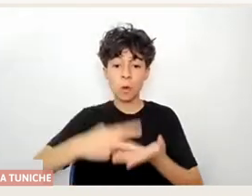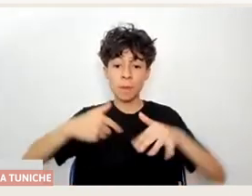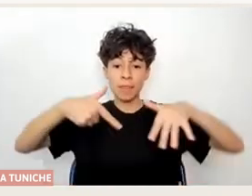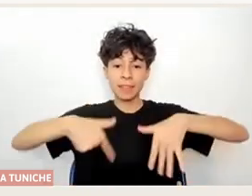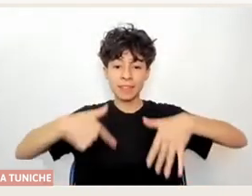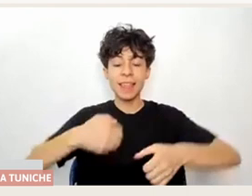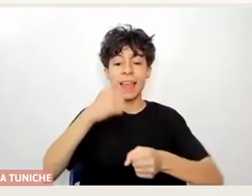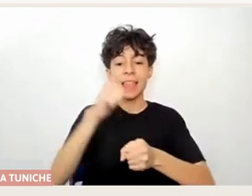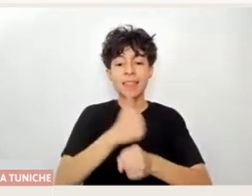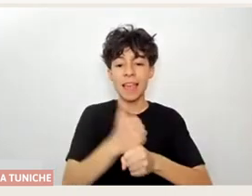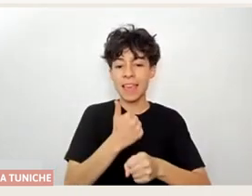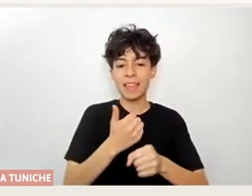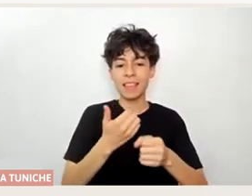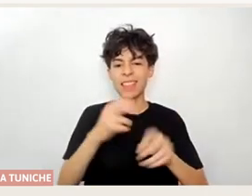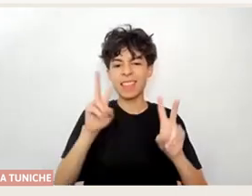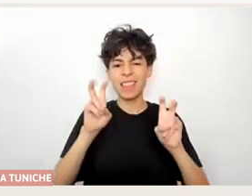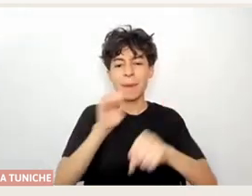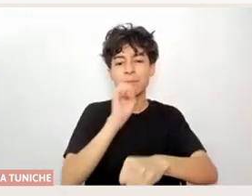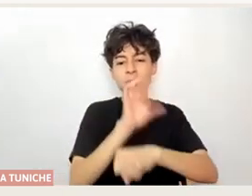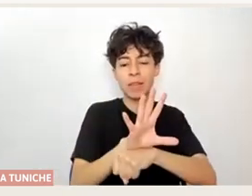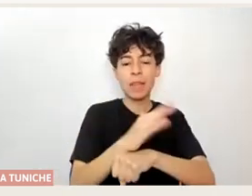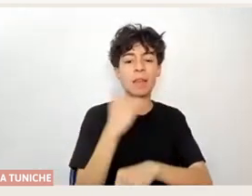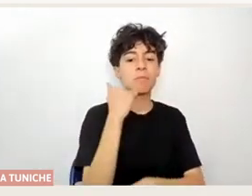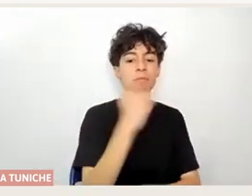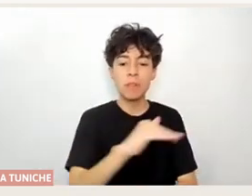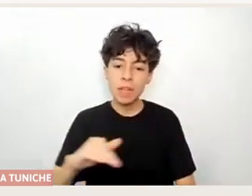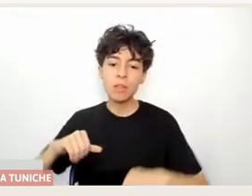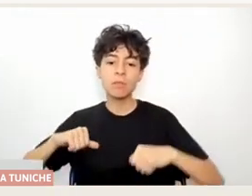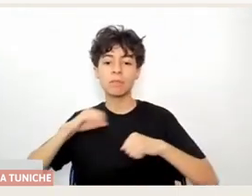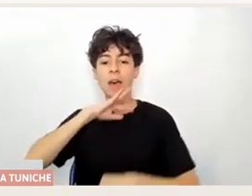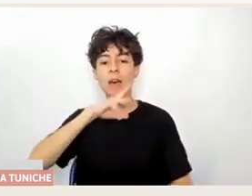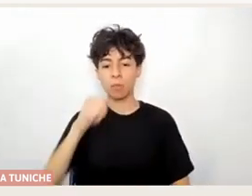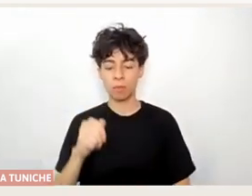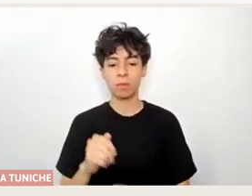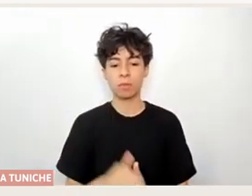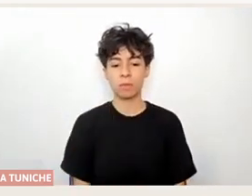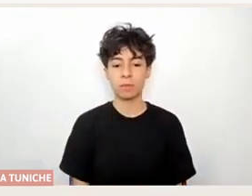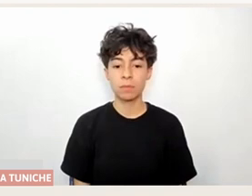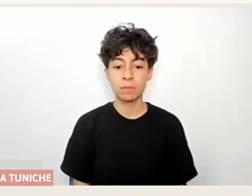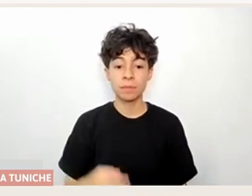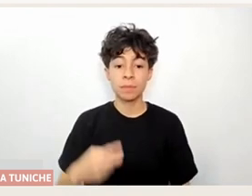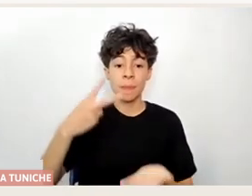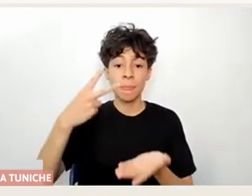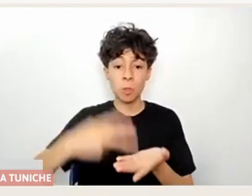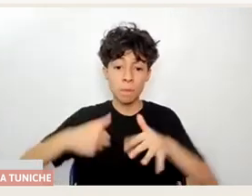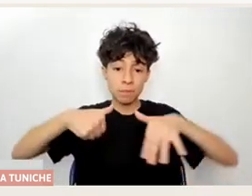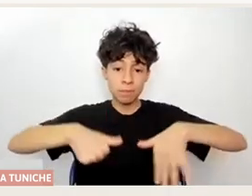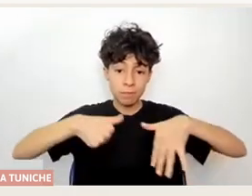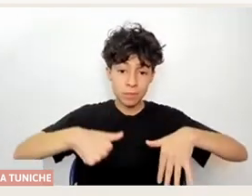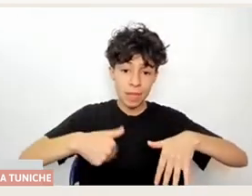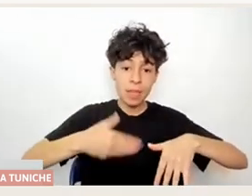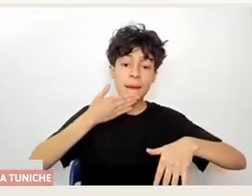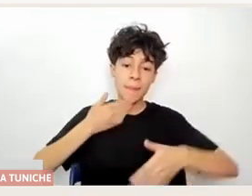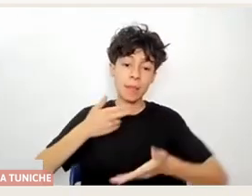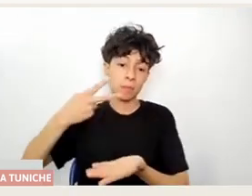mismos talleres para niños, niñas y jóvenes de Santiago y la Serena. Durante los años 2016 y 2018 se